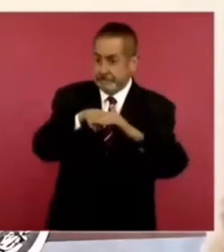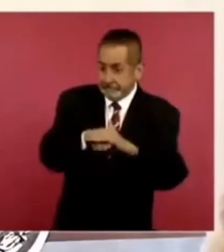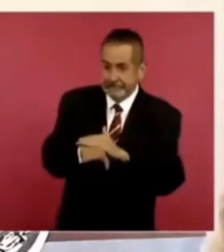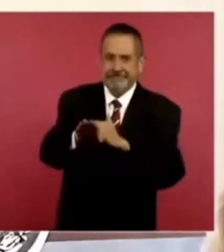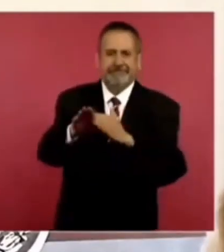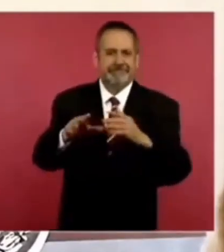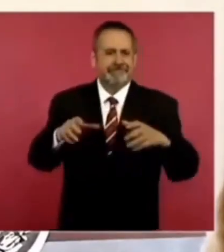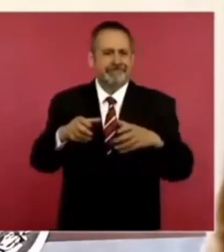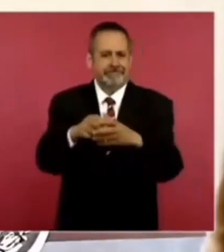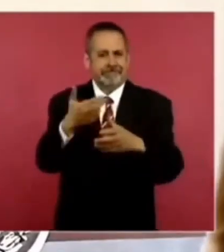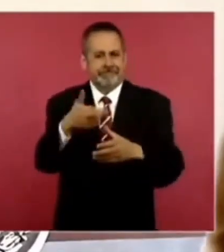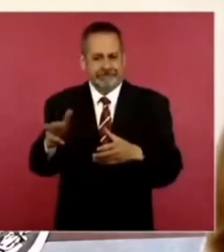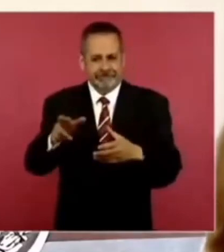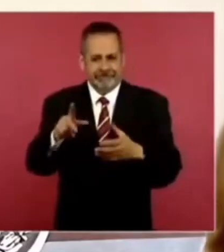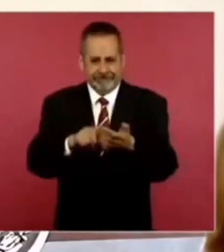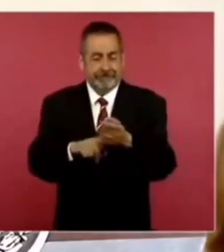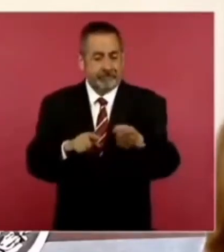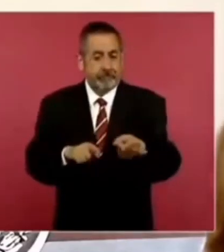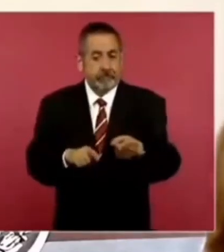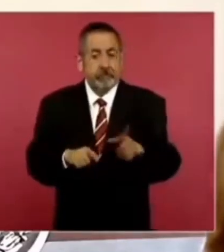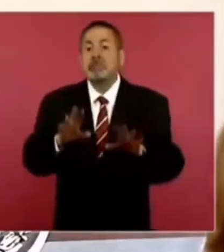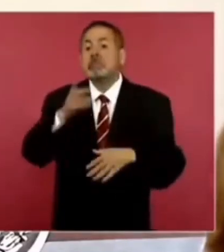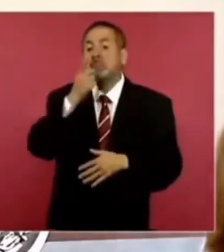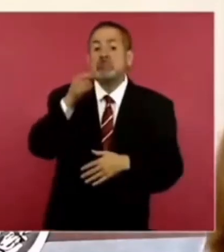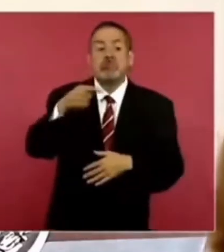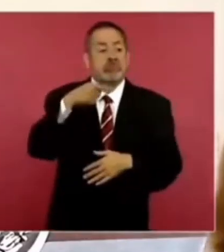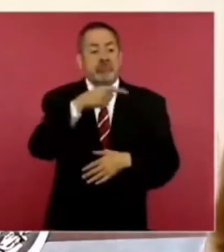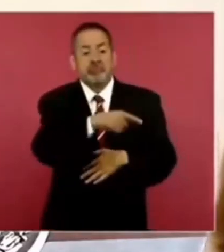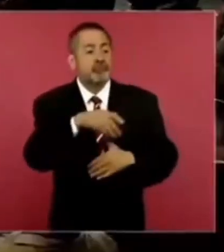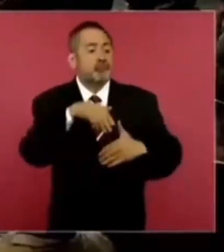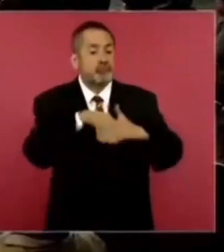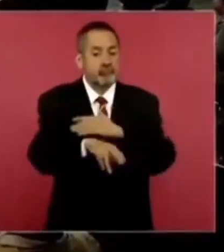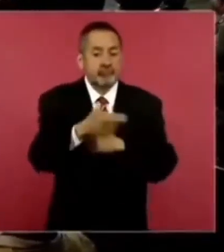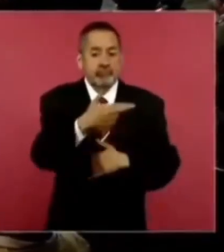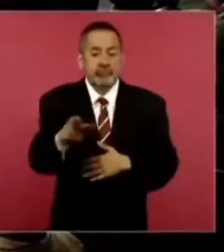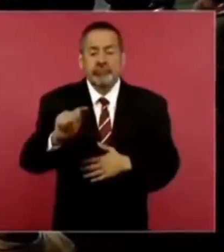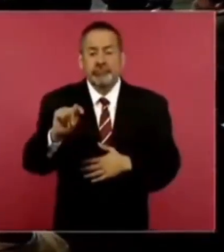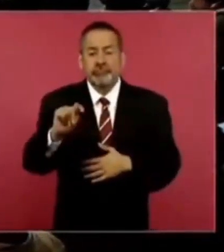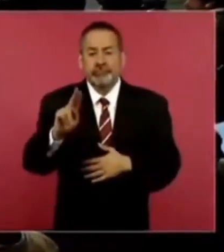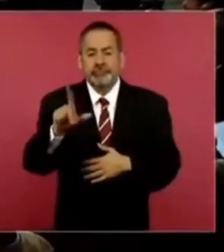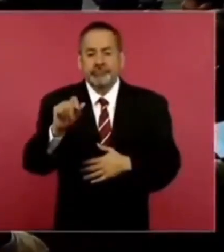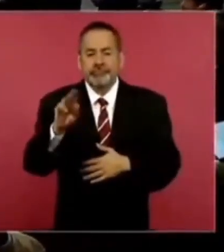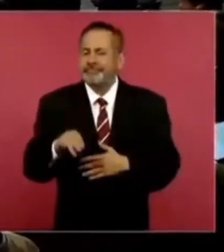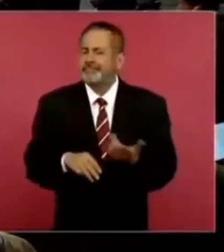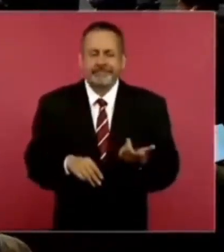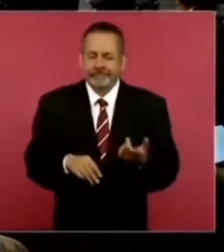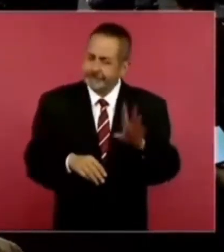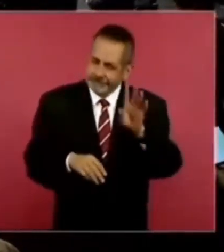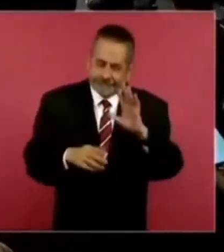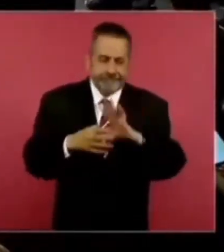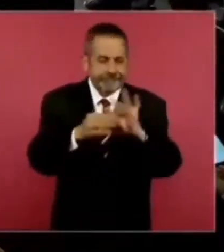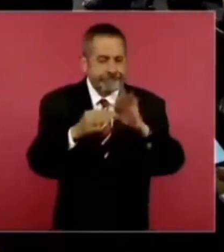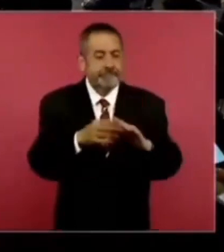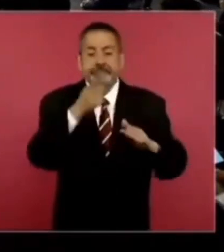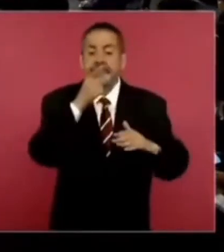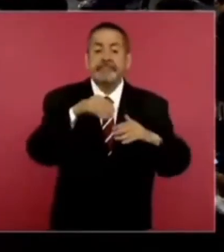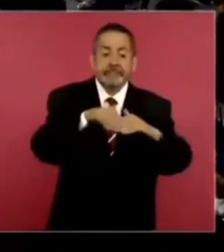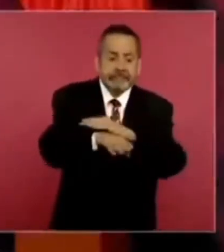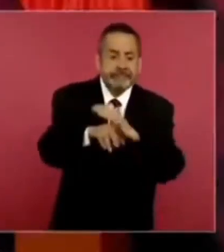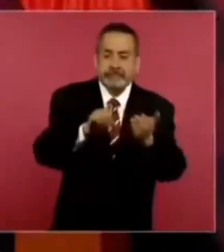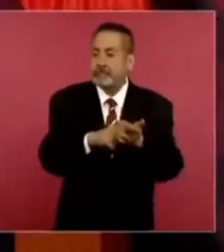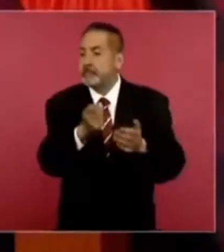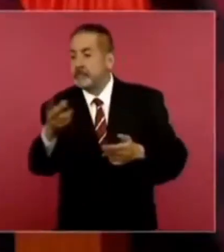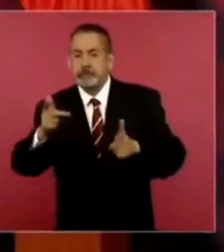al restaurante, porque lo que dicen es que ingresa a un restaurante en Tulum. Cuando llega el restaurante, cuando llegan los